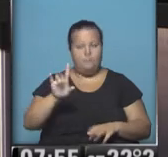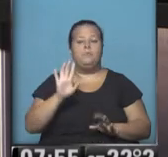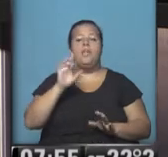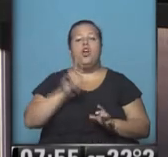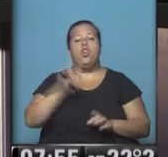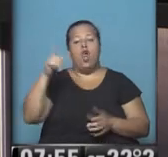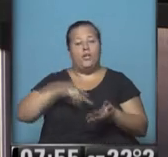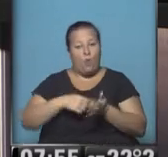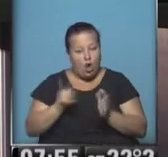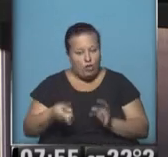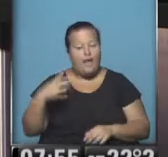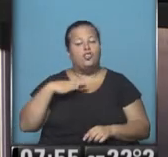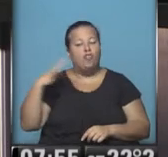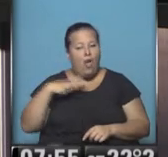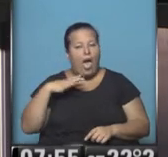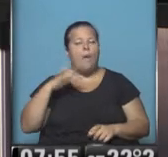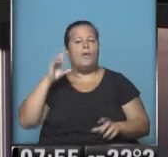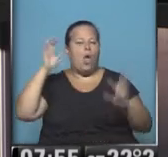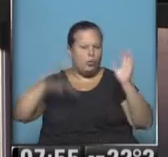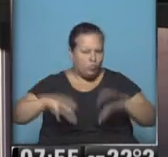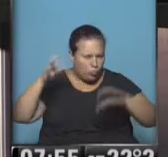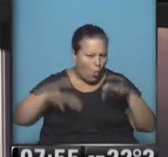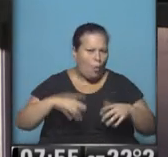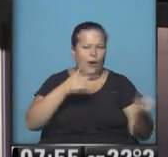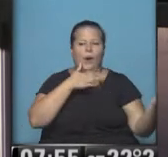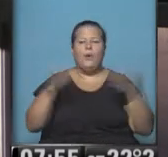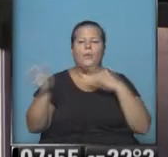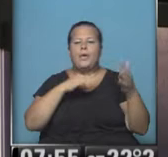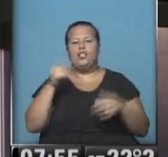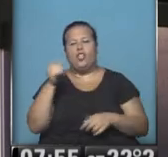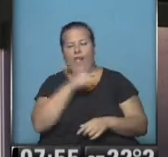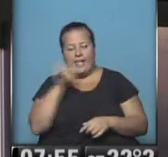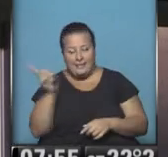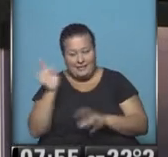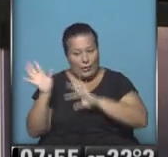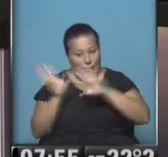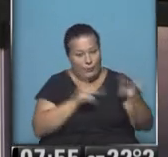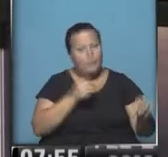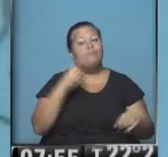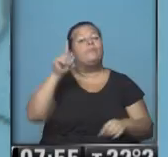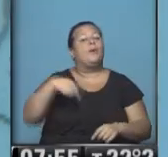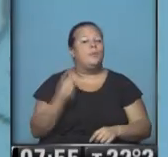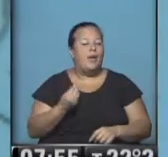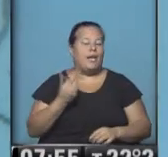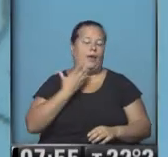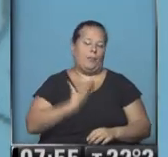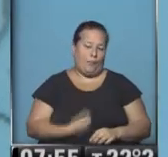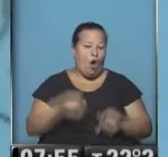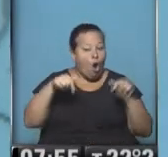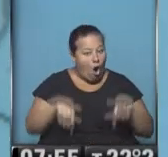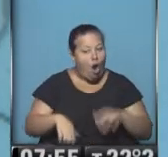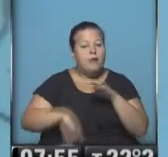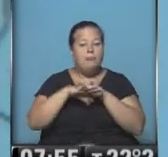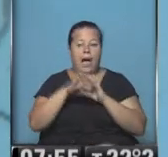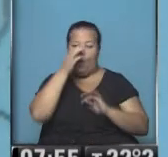En el norte de Buenos Aires todavía continúan las lluvias con vientos que soplarán del este y el viento del este nos traerá alivio. Hoy tenemos una